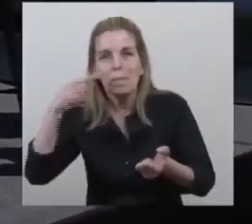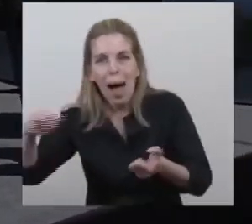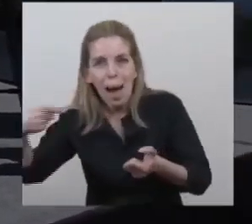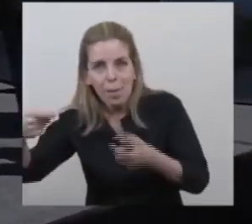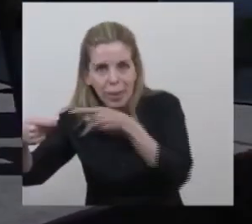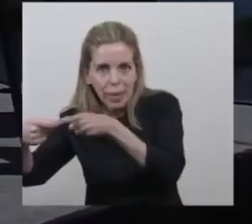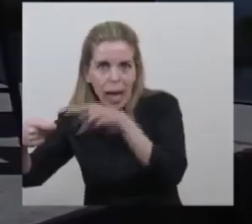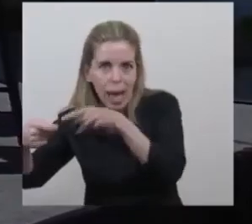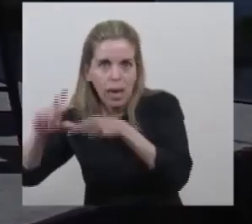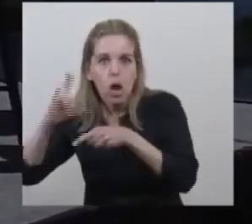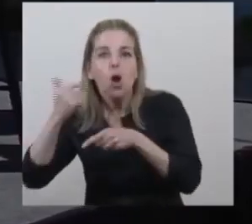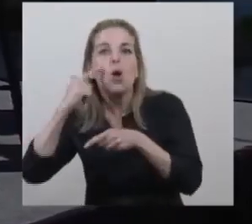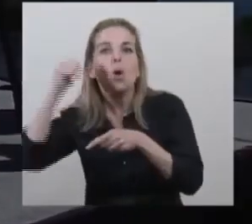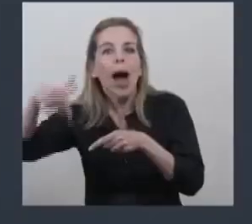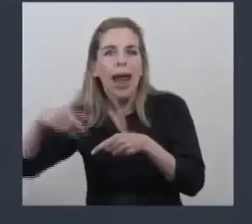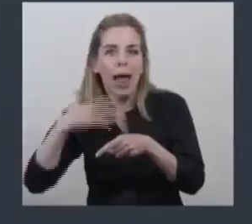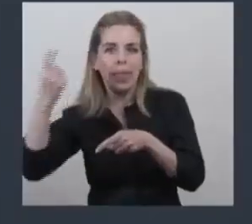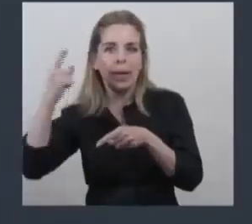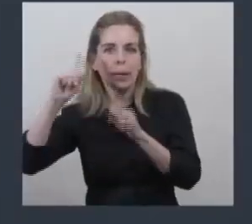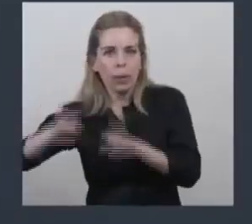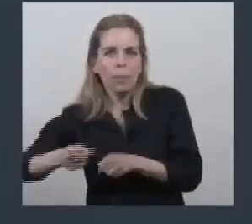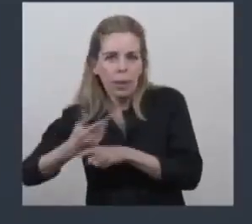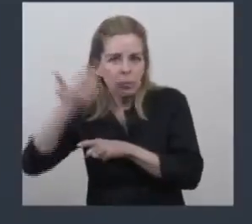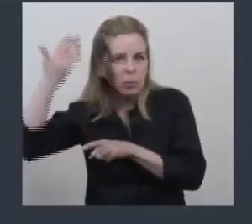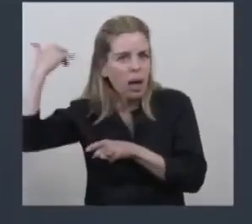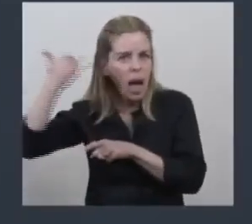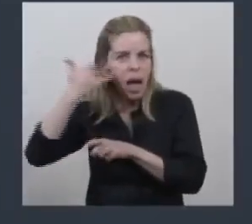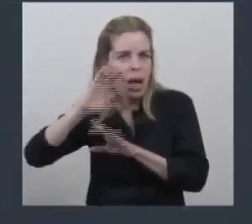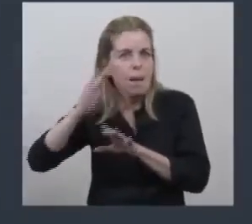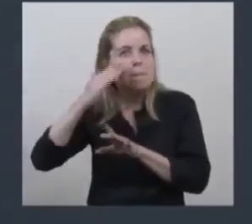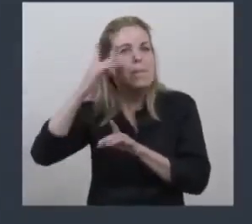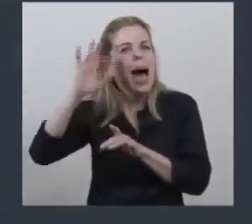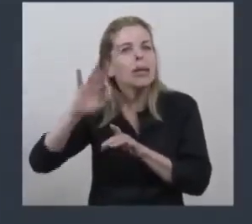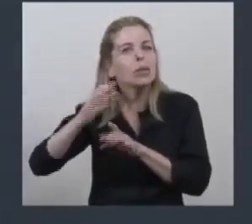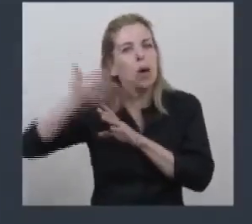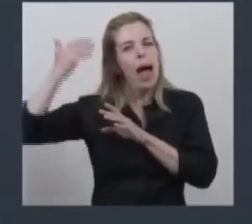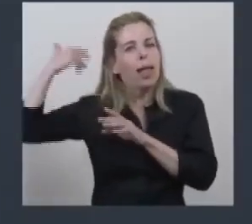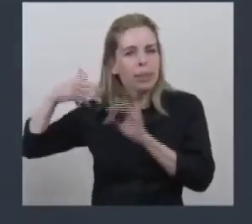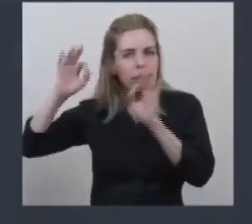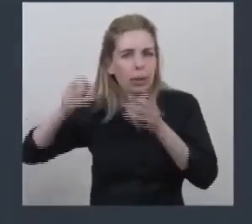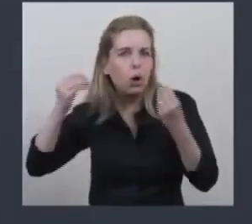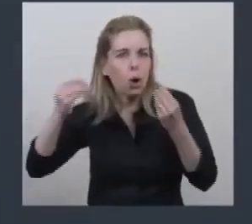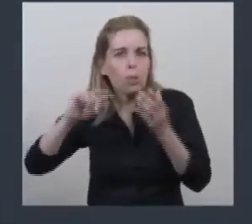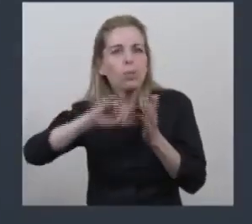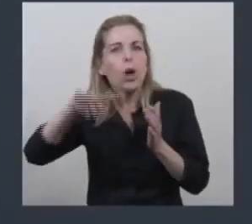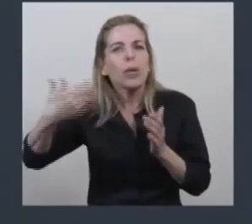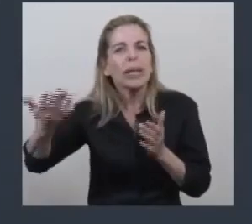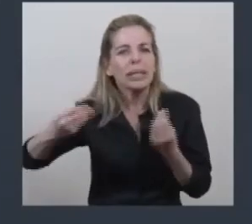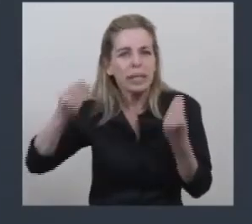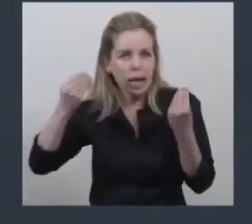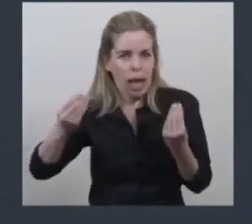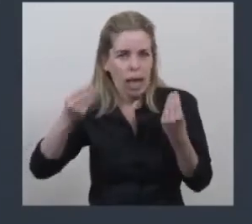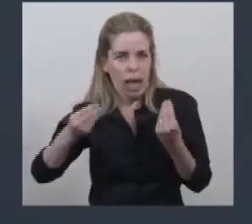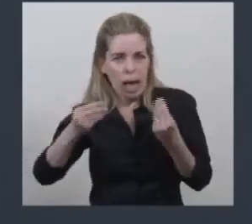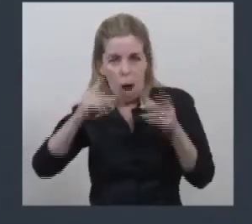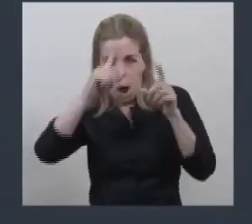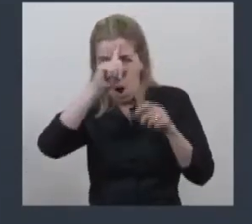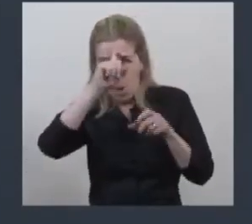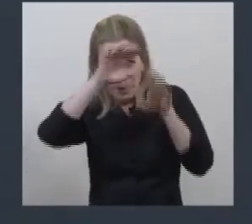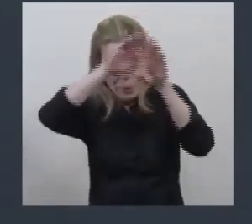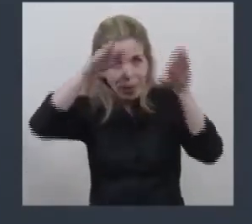donde Luana, desde también, al principio y antes de la pandemia, decía, ¿cómo puede ser que en la provincia de Buenos Aires haya hospitales sin abrir?